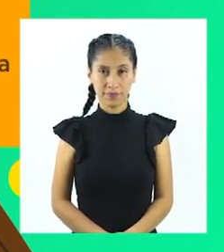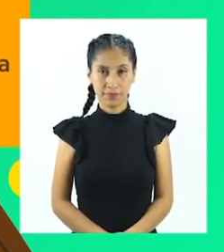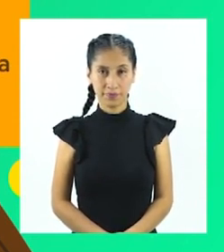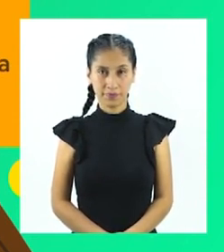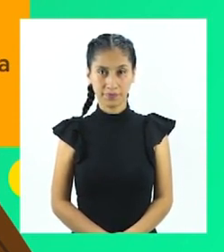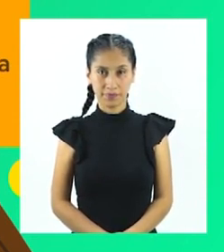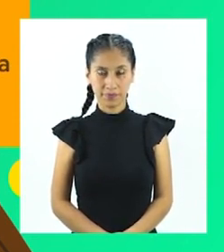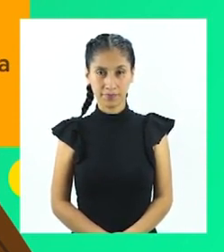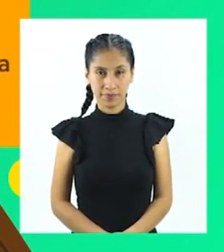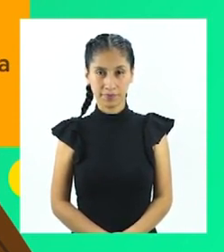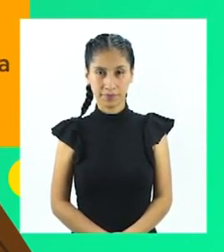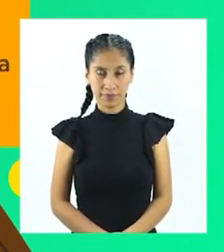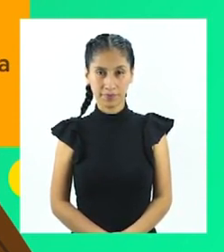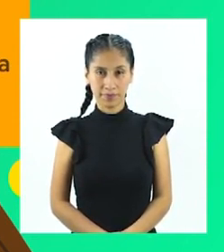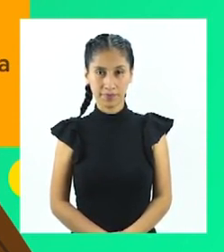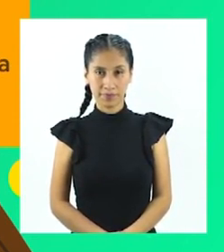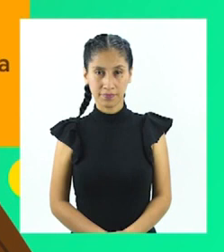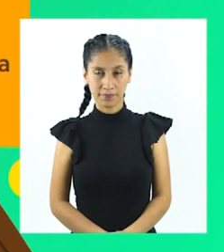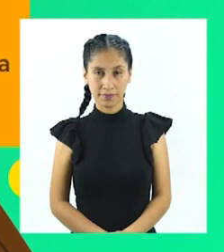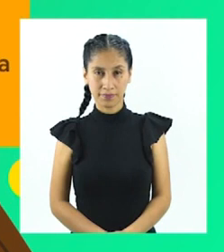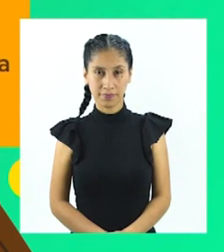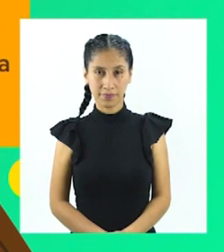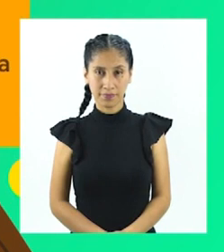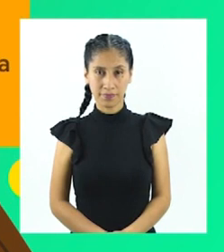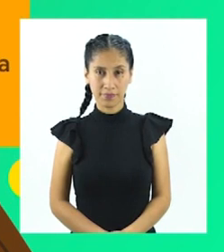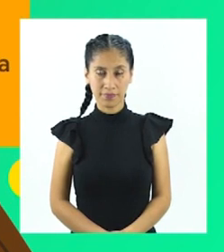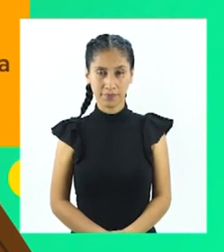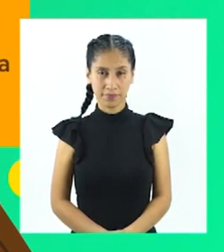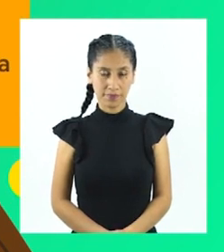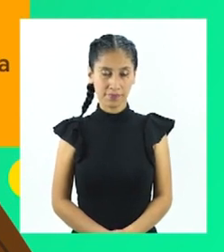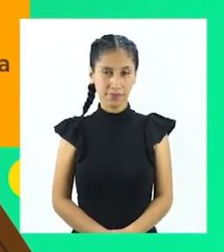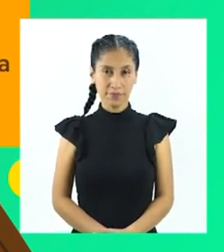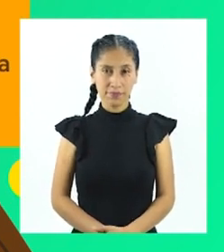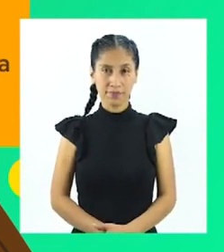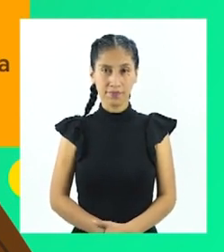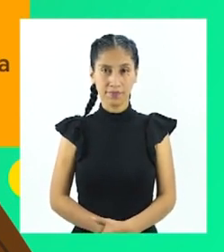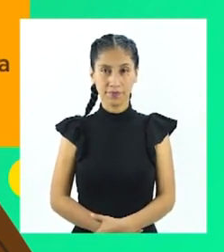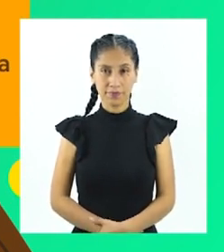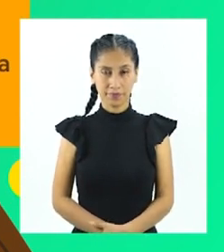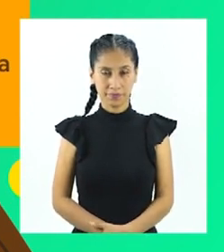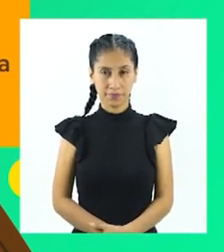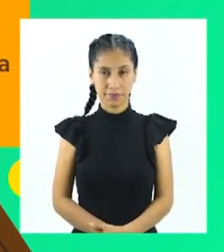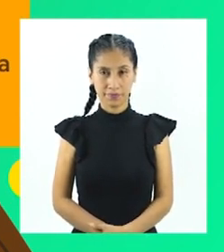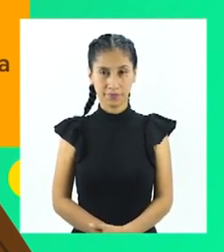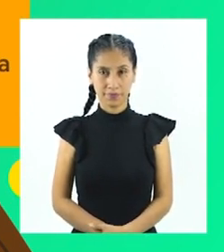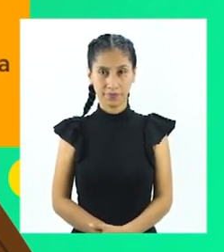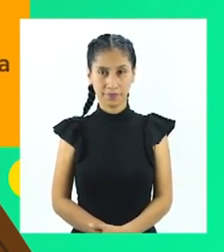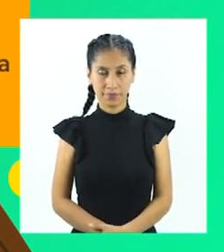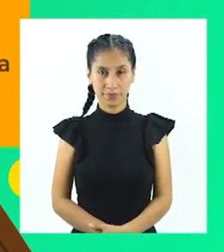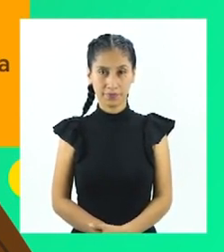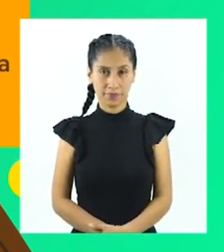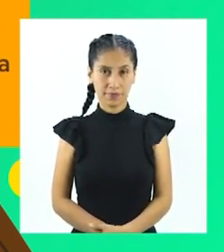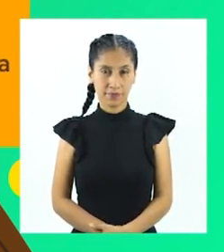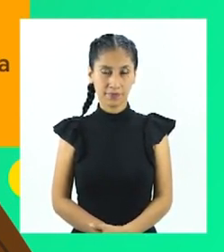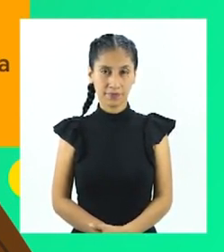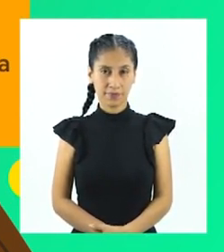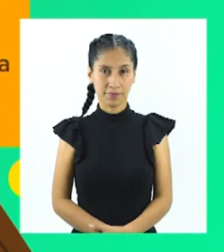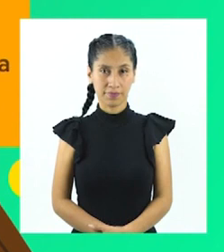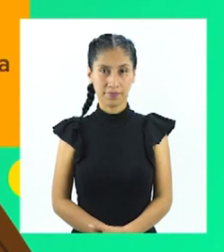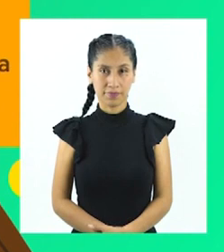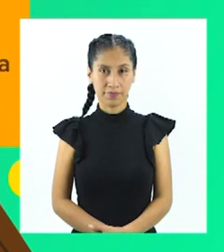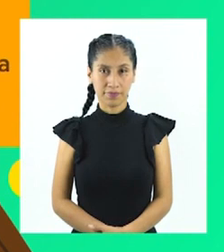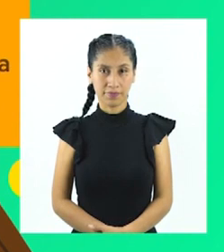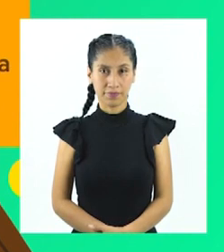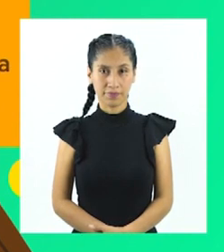de dos horas de aplicada la prueba con la sustancia A y haber obtenido buenos resultados, se comienza a